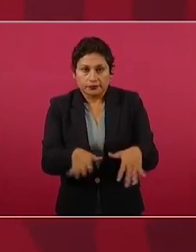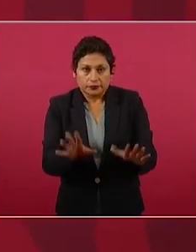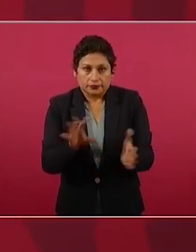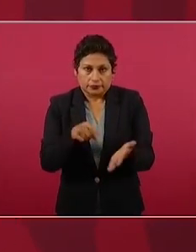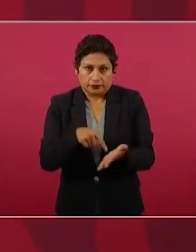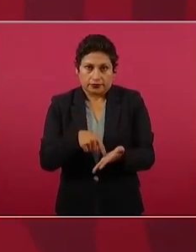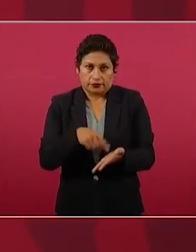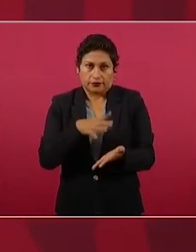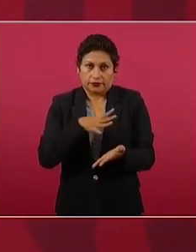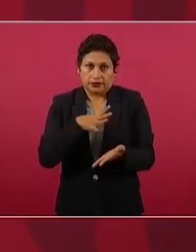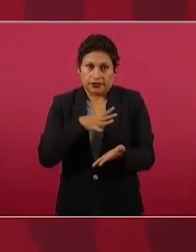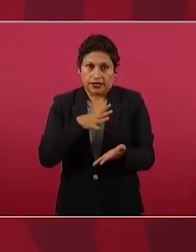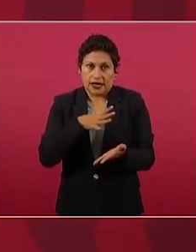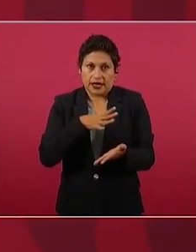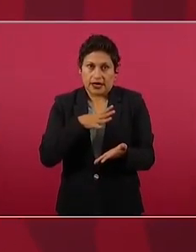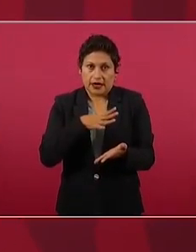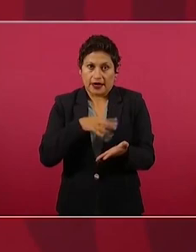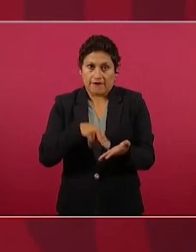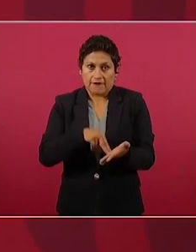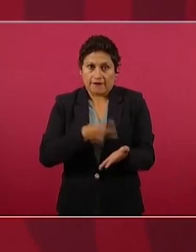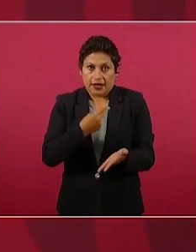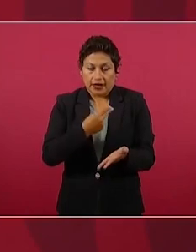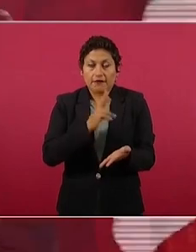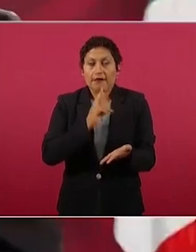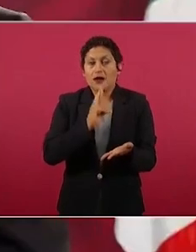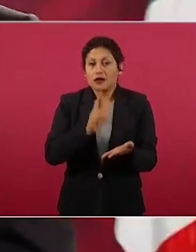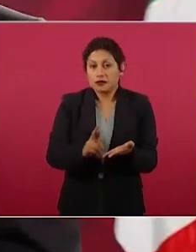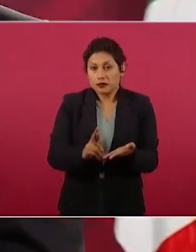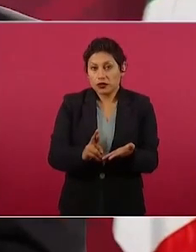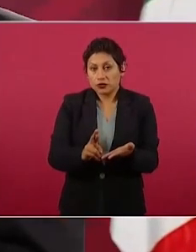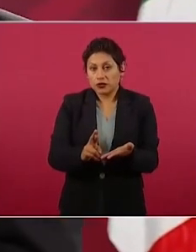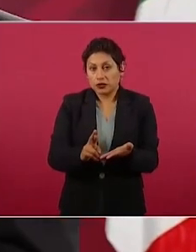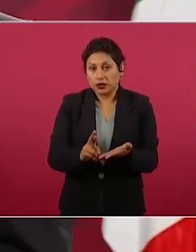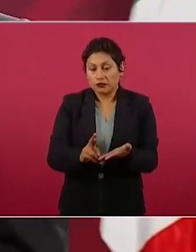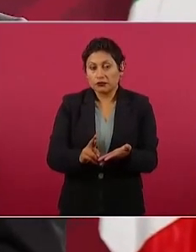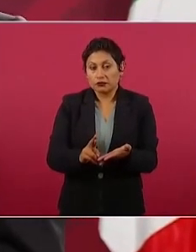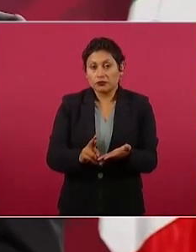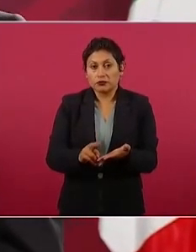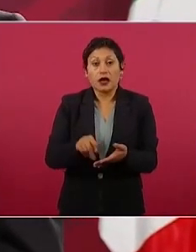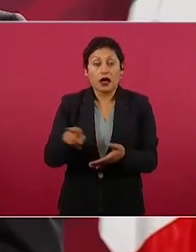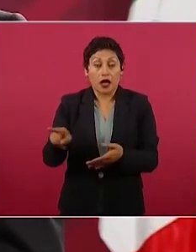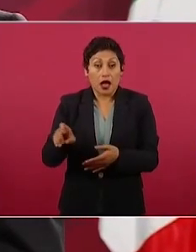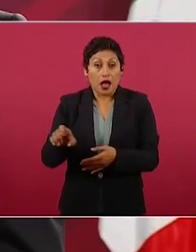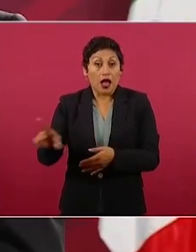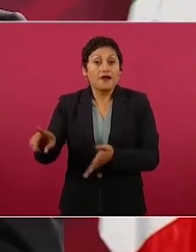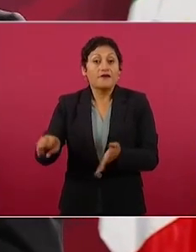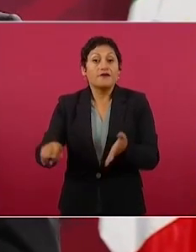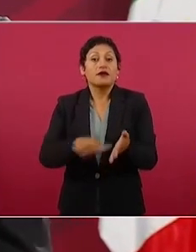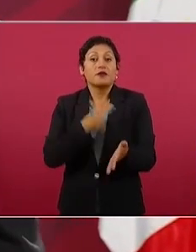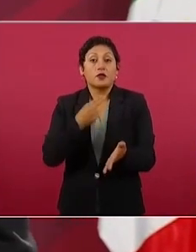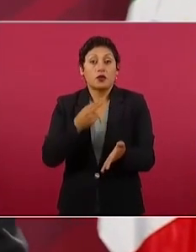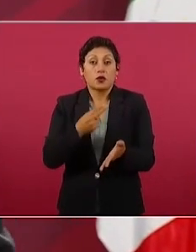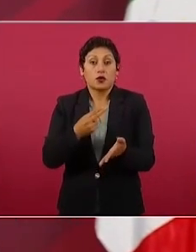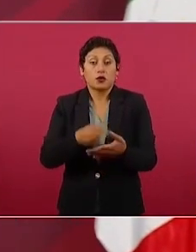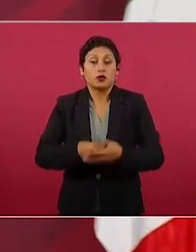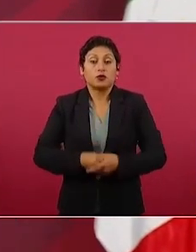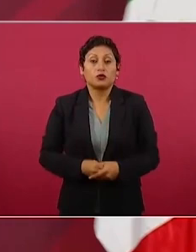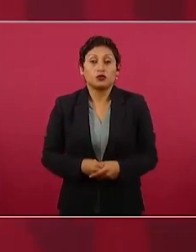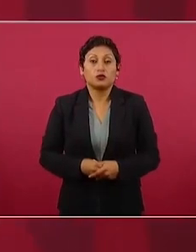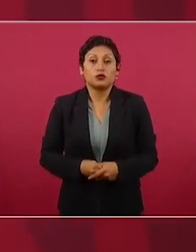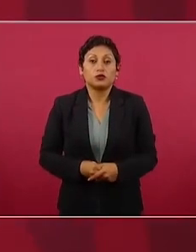lo que contestan y él firmó la primera vez y le llevaron